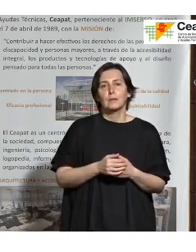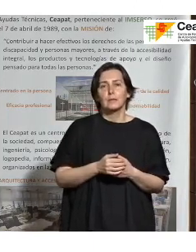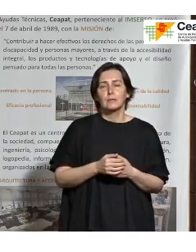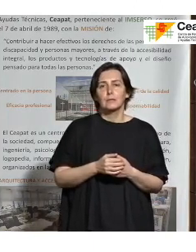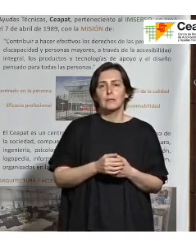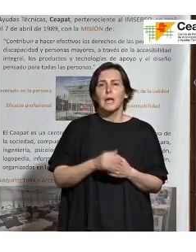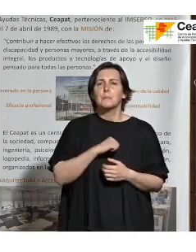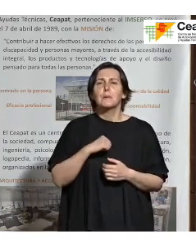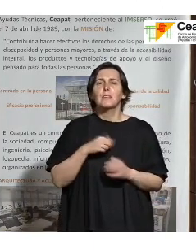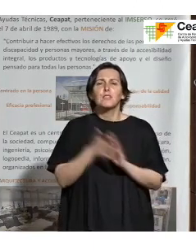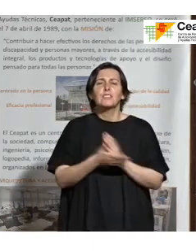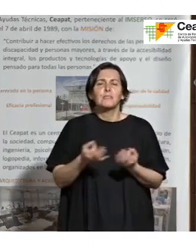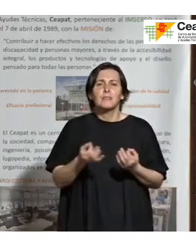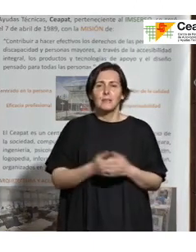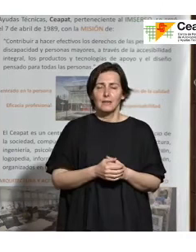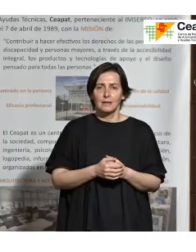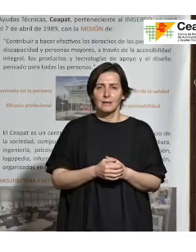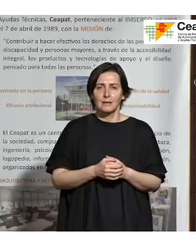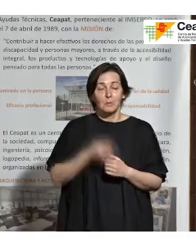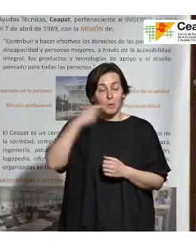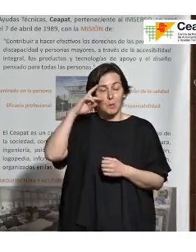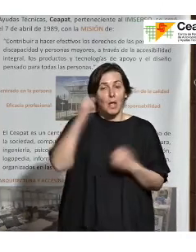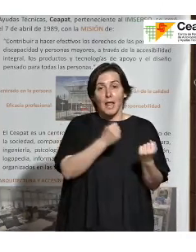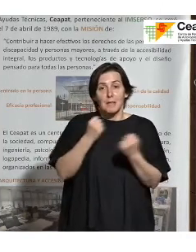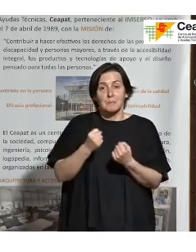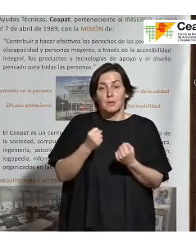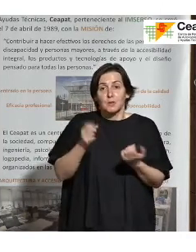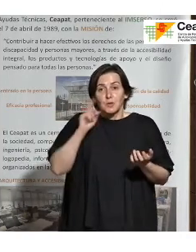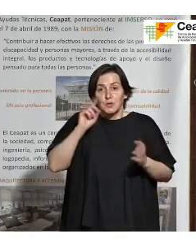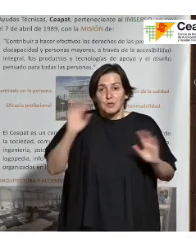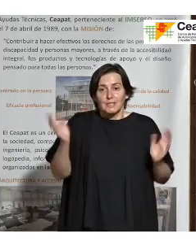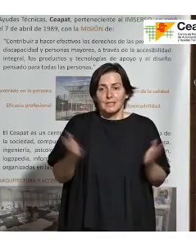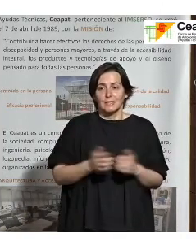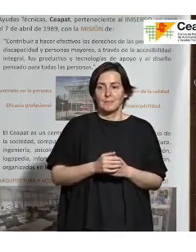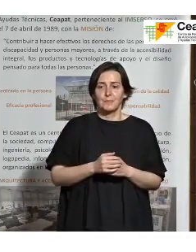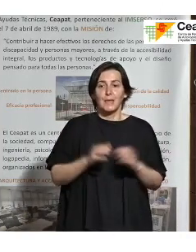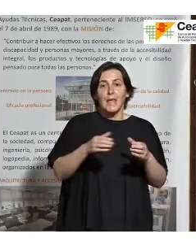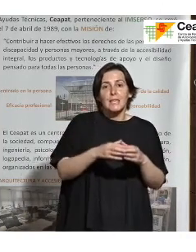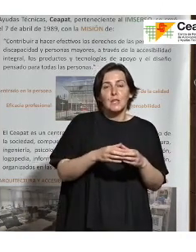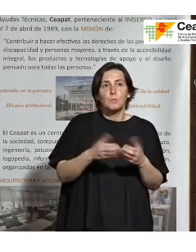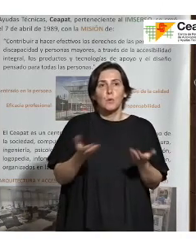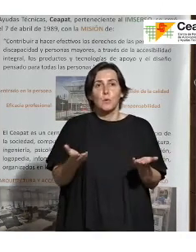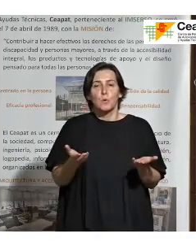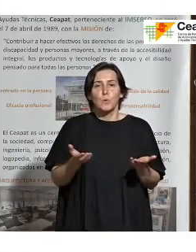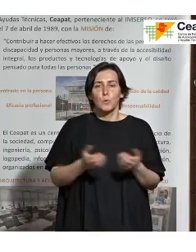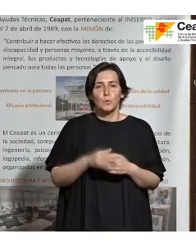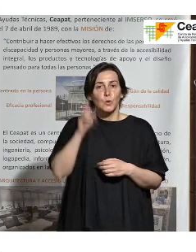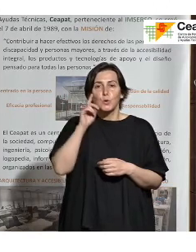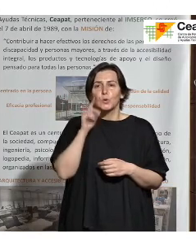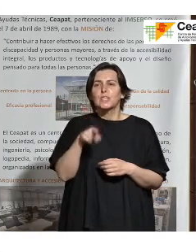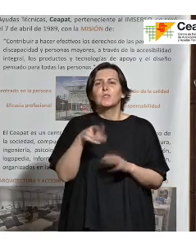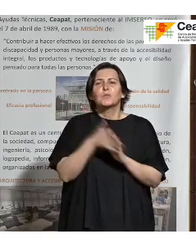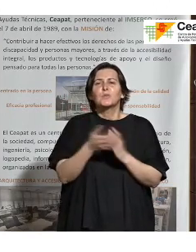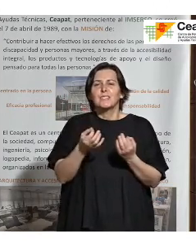refieres. los aspectos de climatización, no sé si son del equipo o son de no sé a qué te